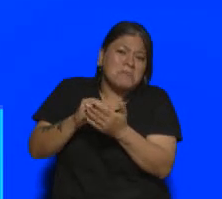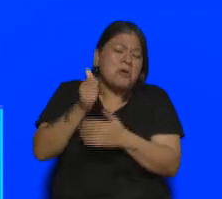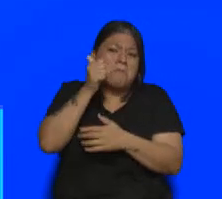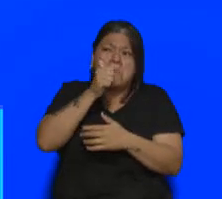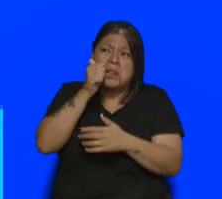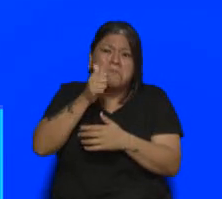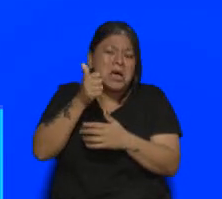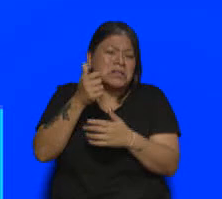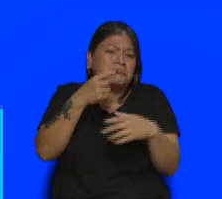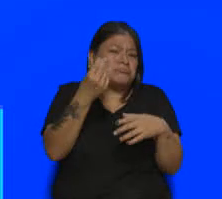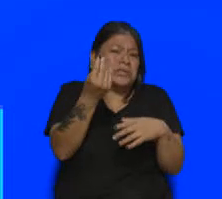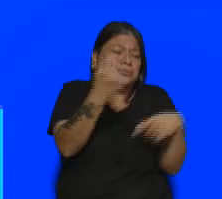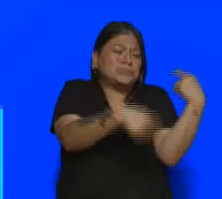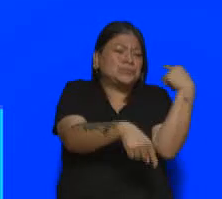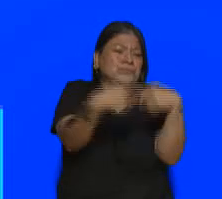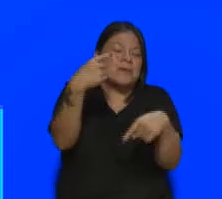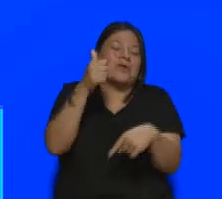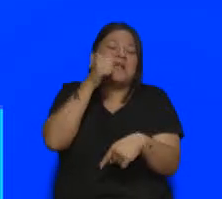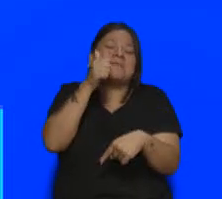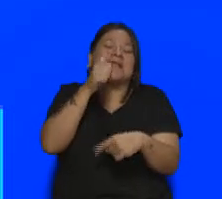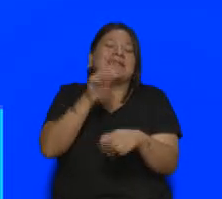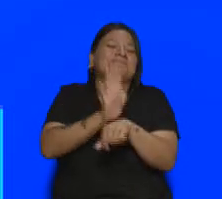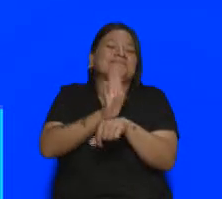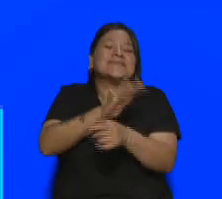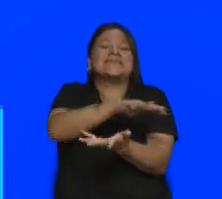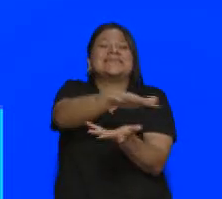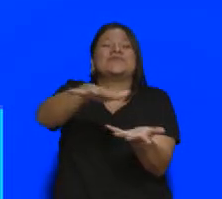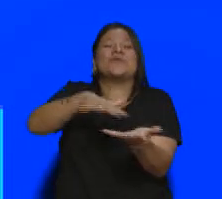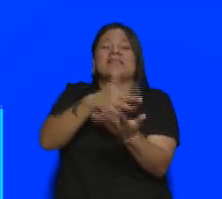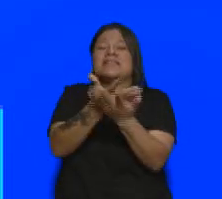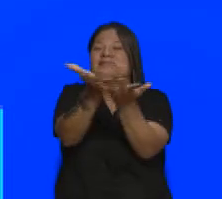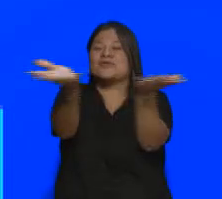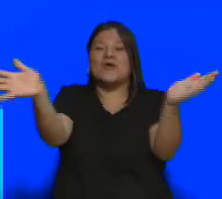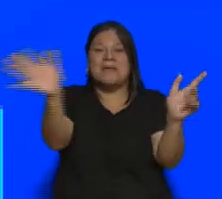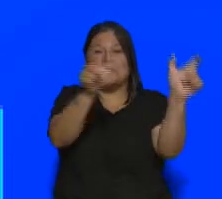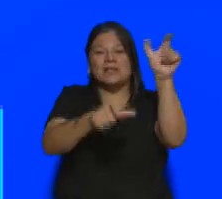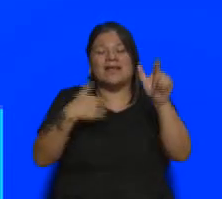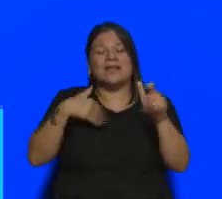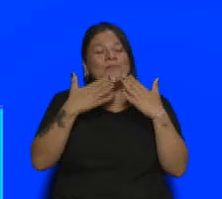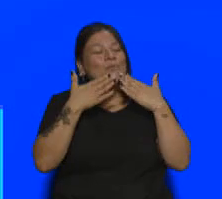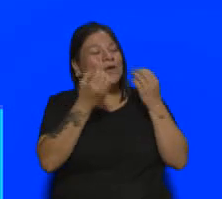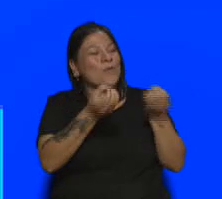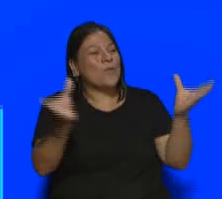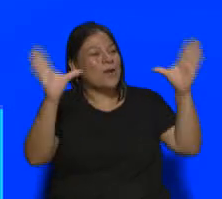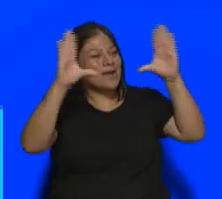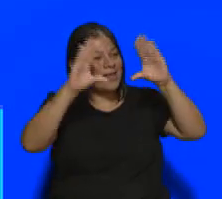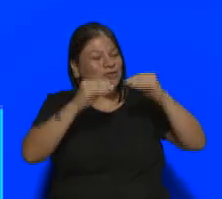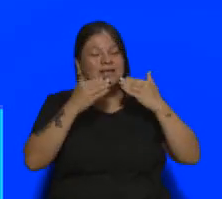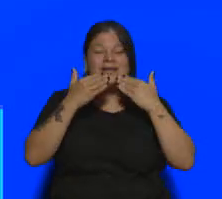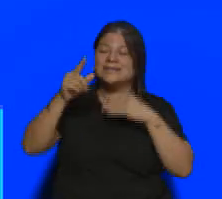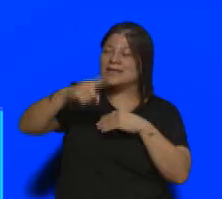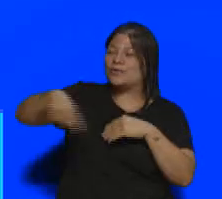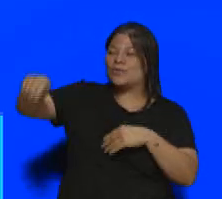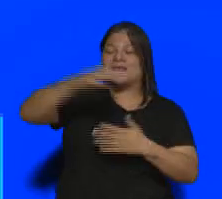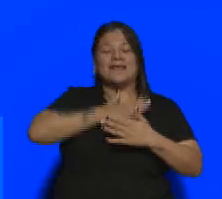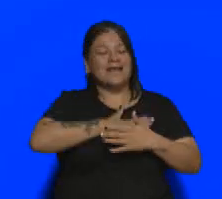para todos y por eso es la ciudad de todos los argentinos. Valeria, gracias, buenas noches y buena temporada. Muchas gracias a ustedes. Cariño